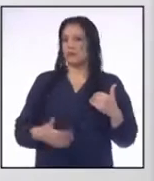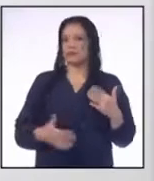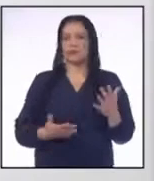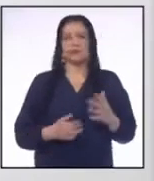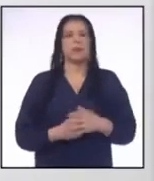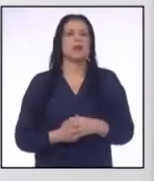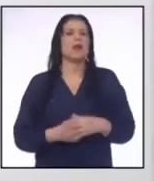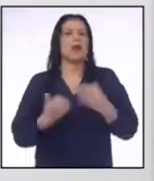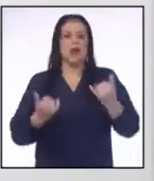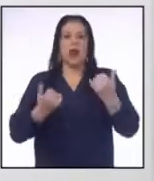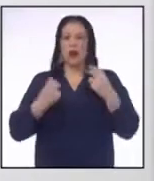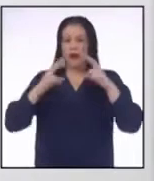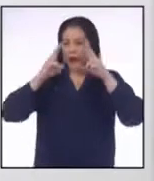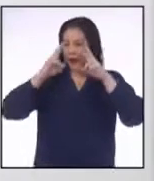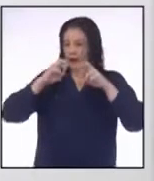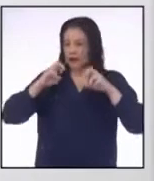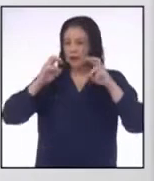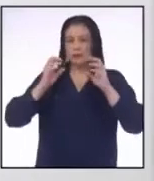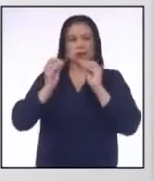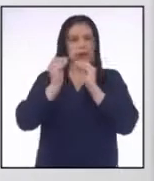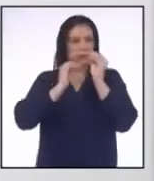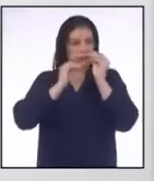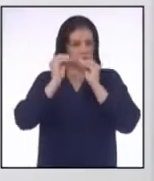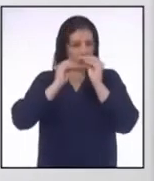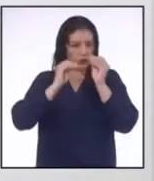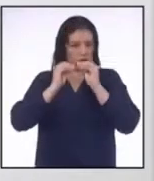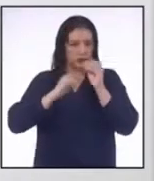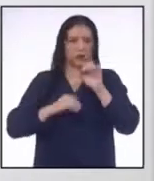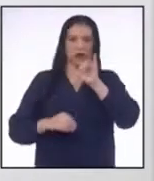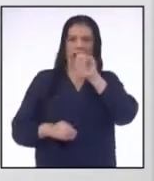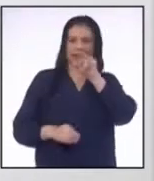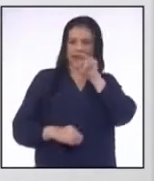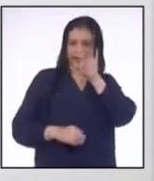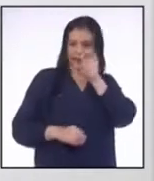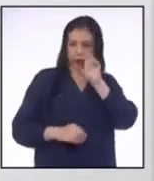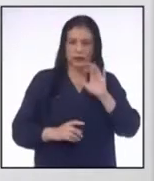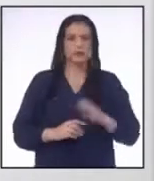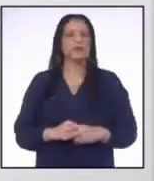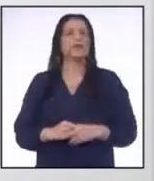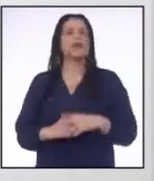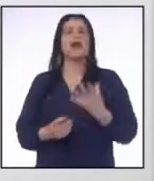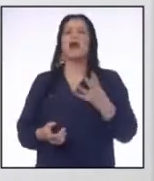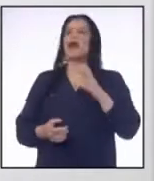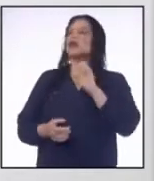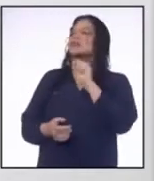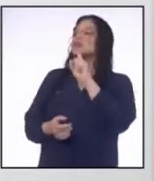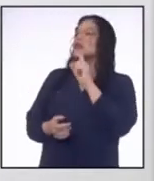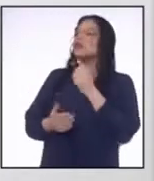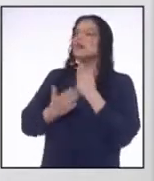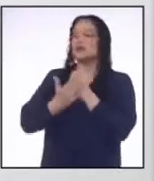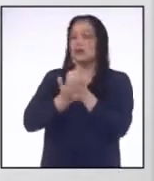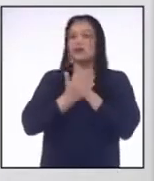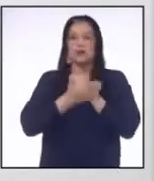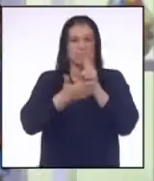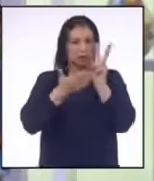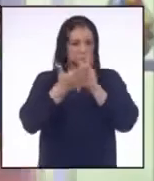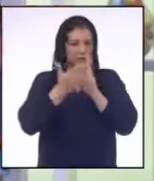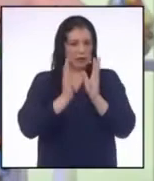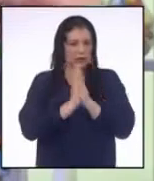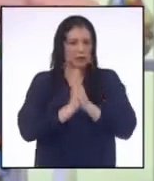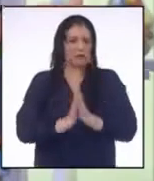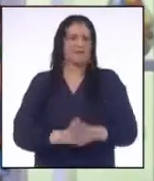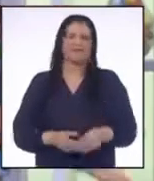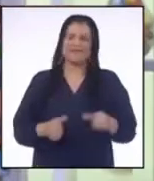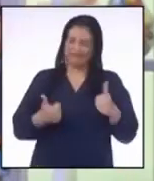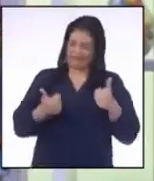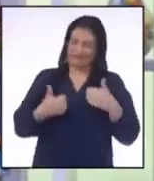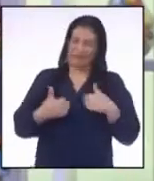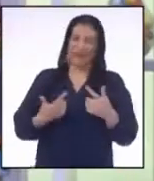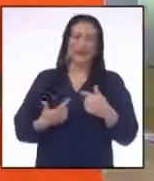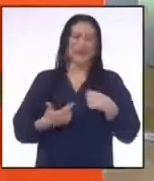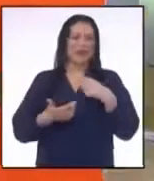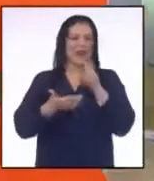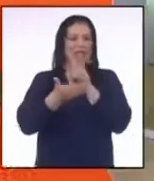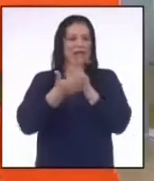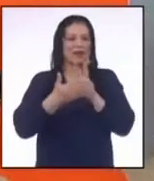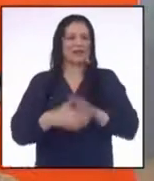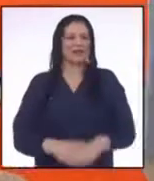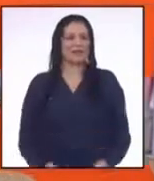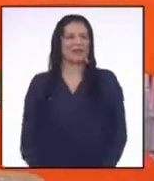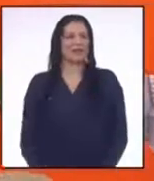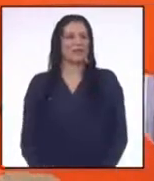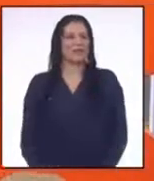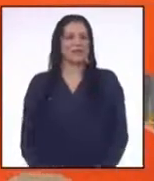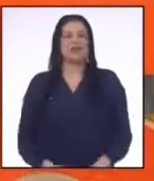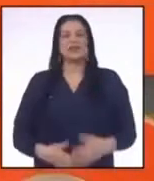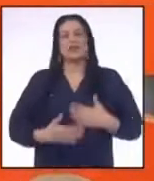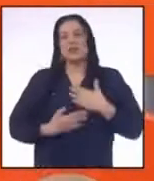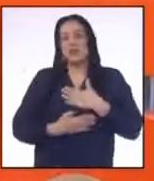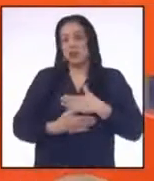Ahora analicemos La solución de una inequación Estefany Ayúdanos con la lectura Por supuesto Profesora